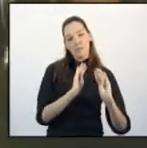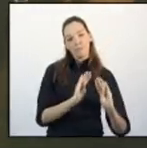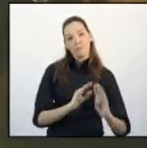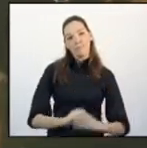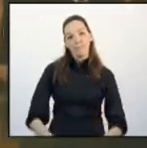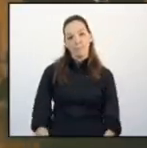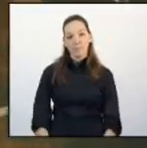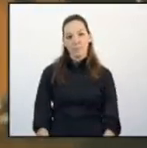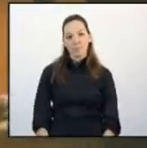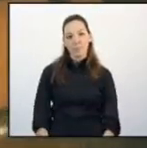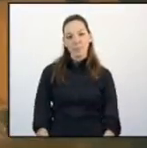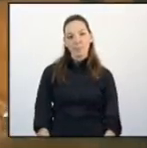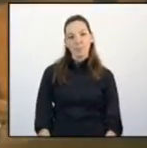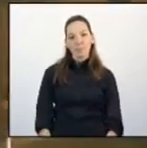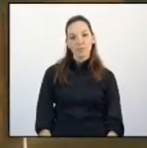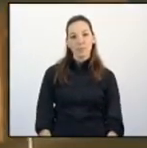Autonomía.